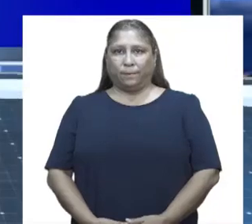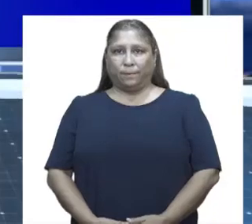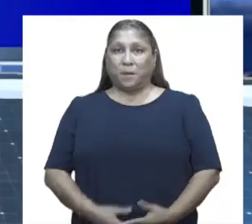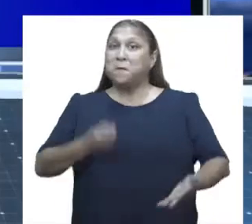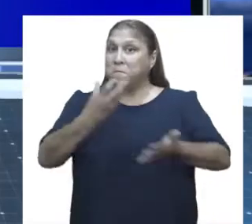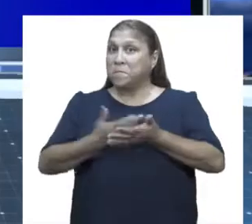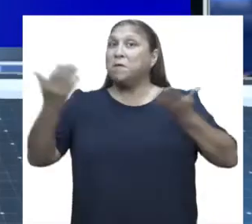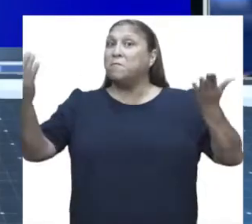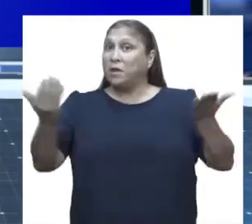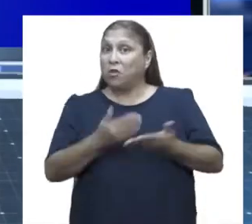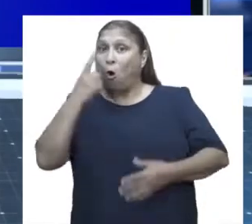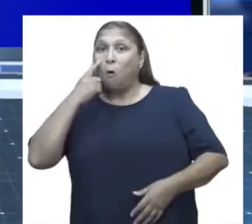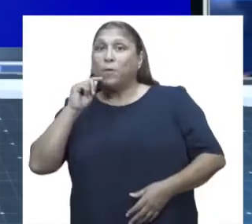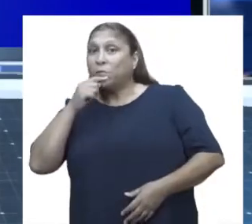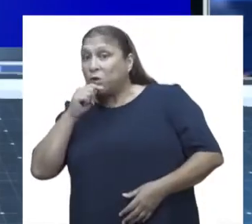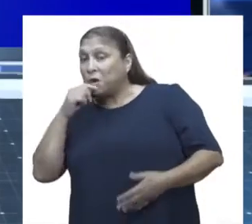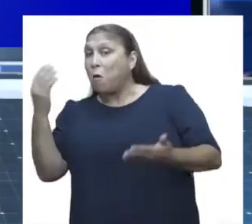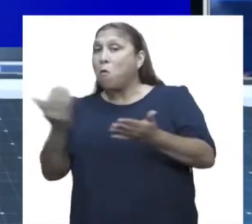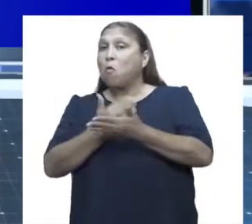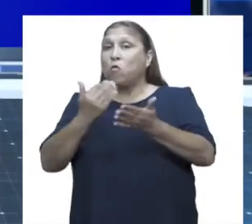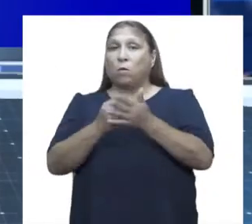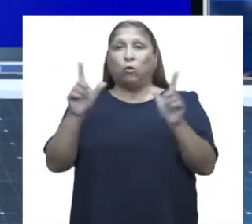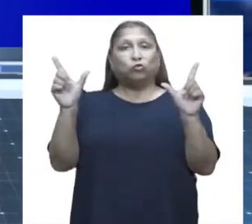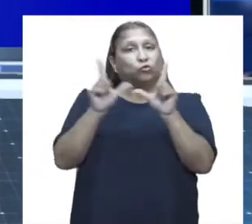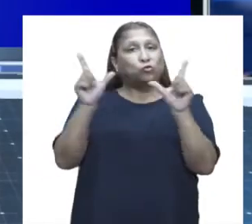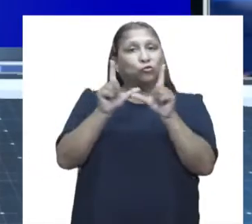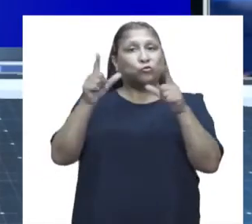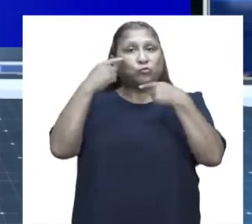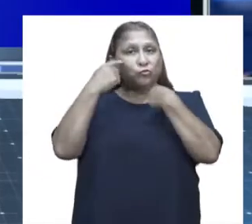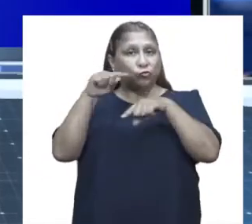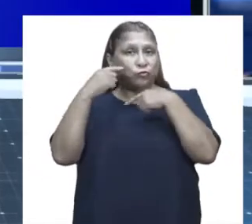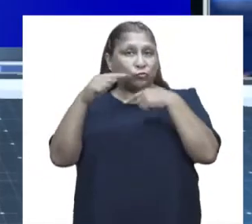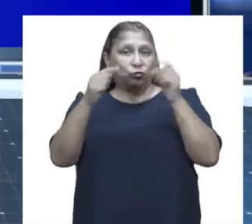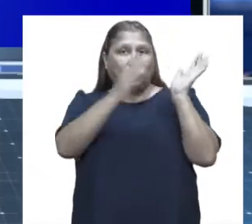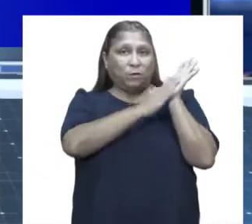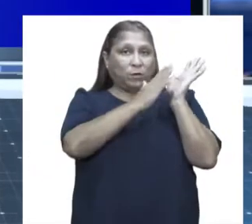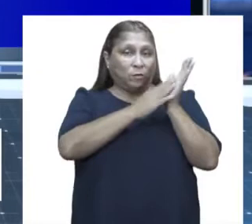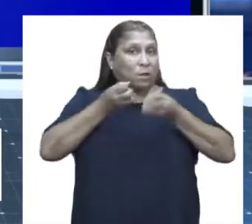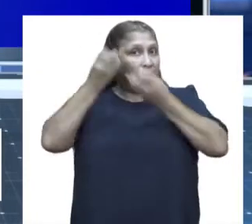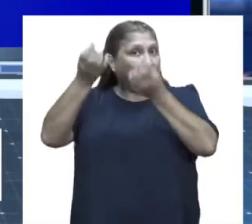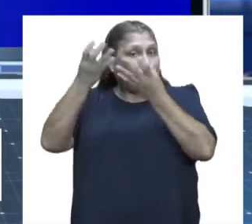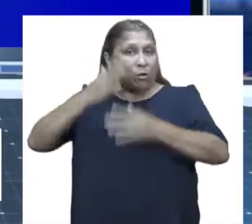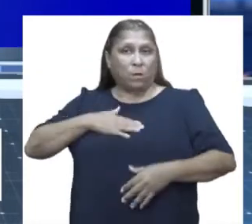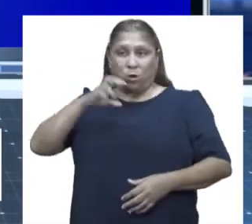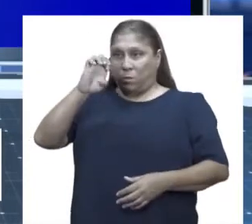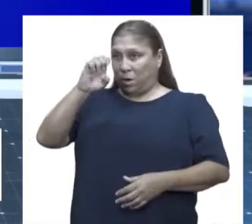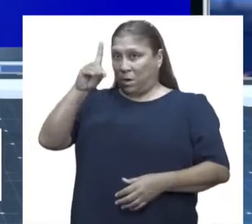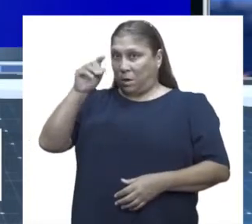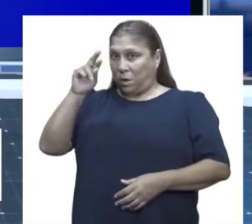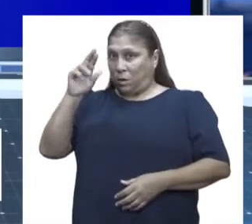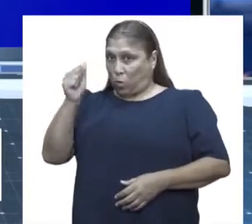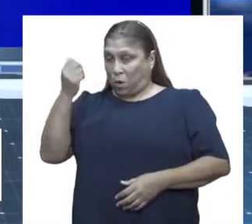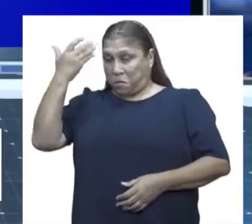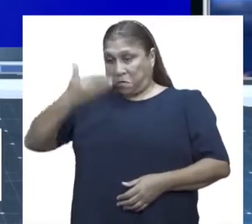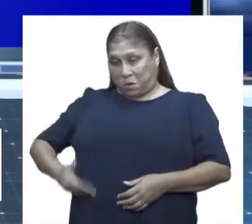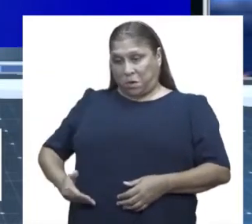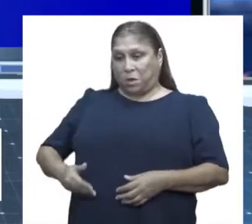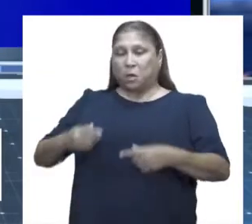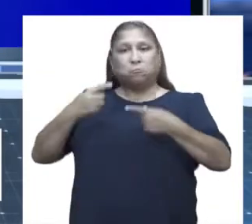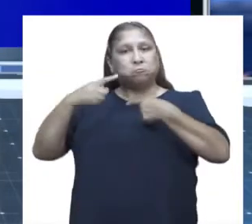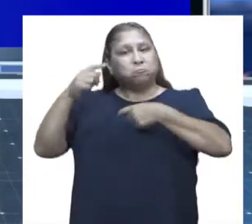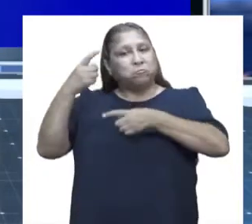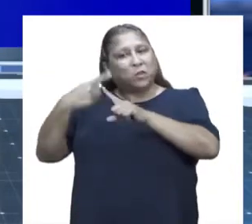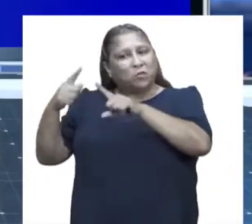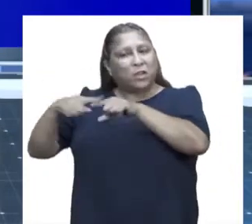Bienvenidas y bienvenidos a una nueva edición del Micronoticiero La Defensoría Informa. Mi nombre es Eduard Torres y a continuación repasaremos las principales